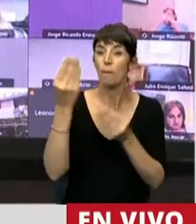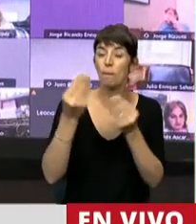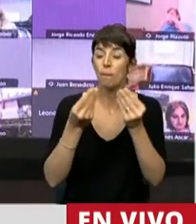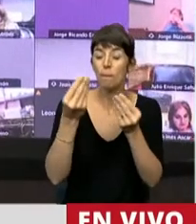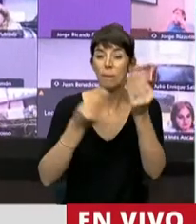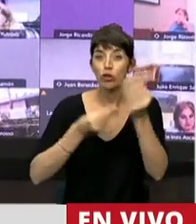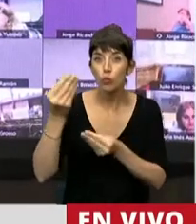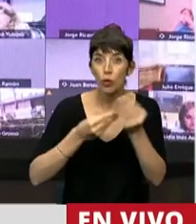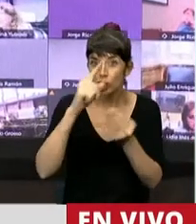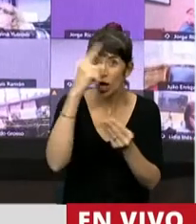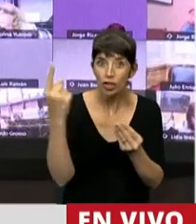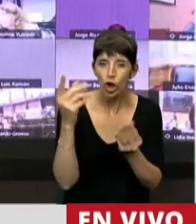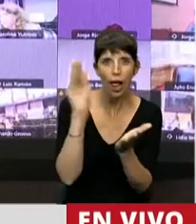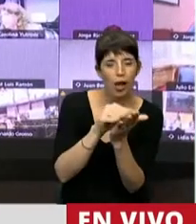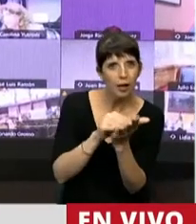nacional.